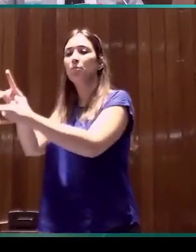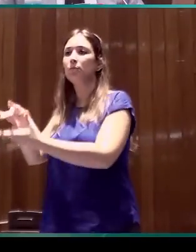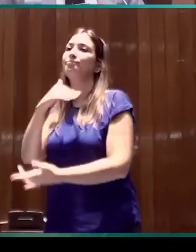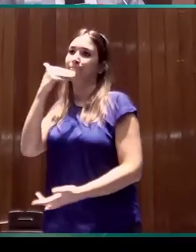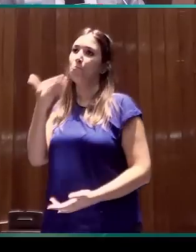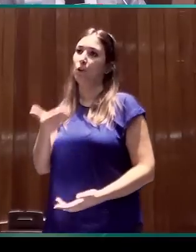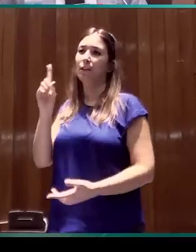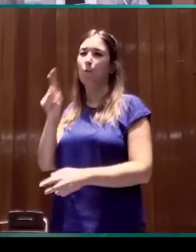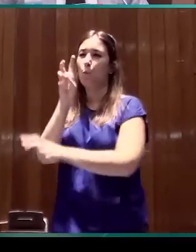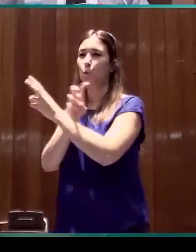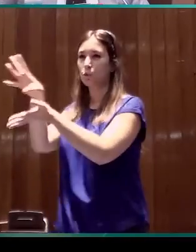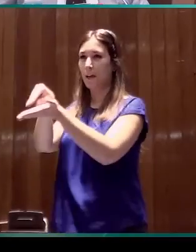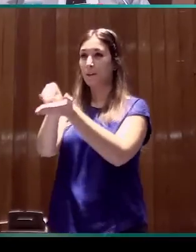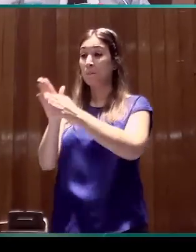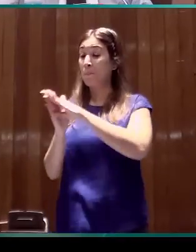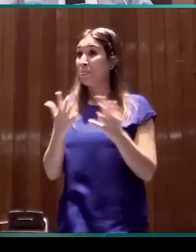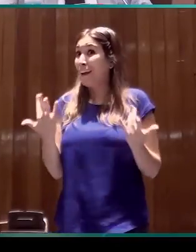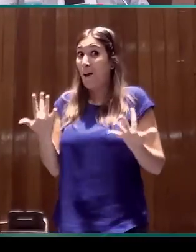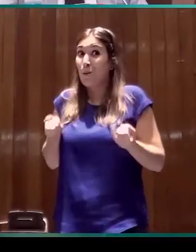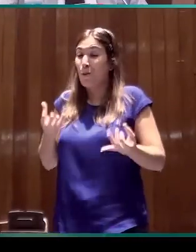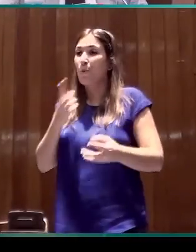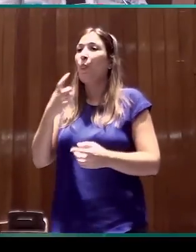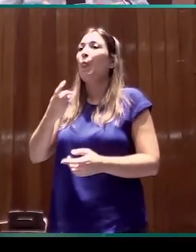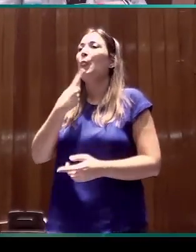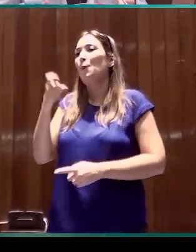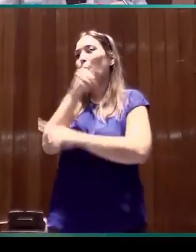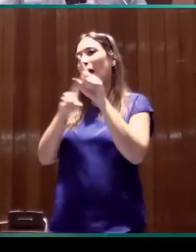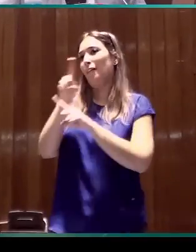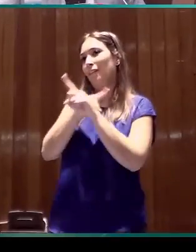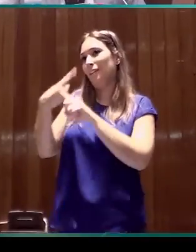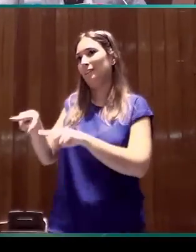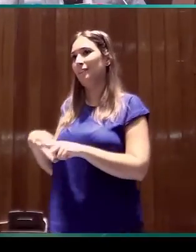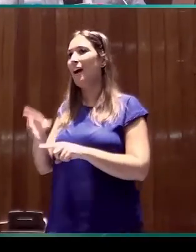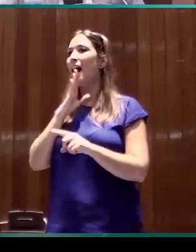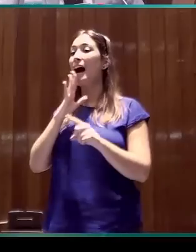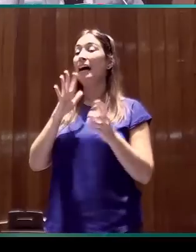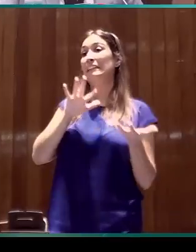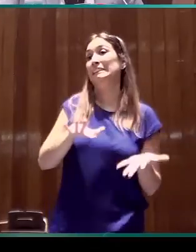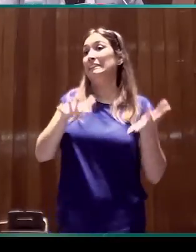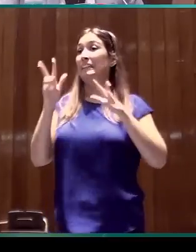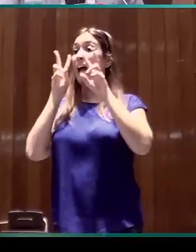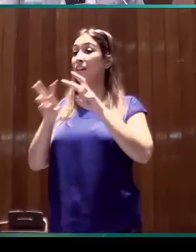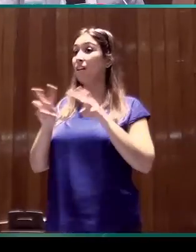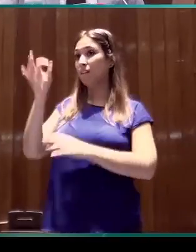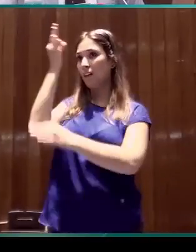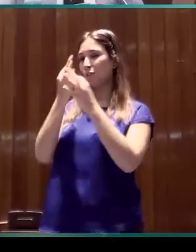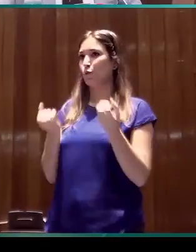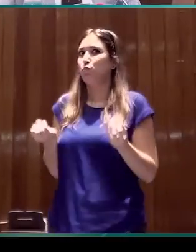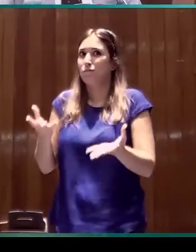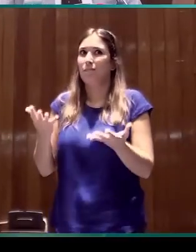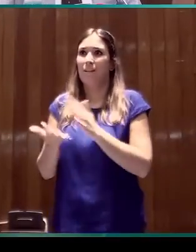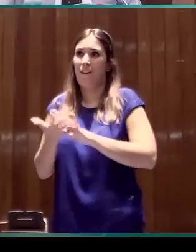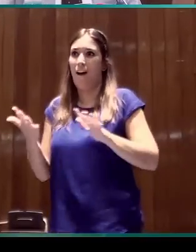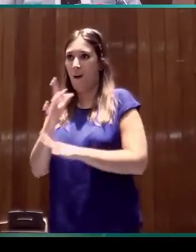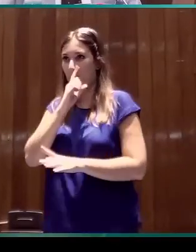paso rápidamente a las dificultades que nos encontramos en esa práctica de analizar los datos. En